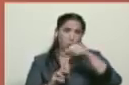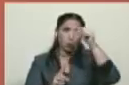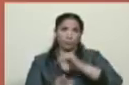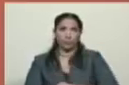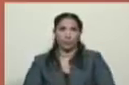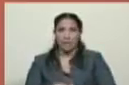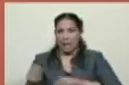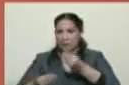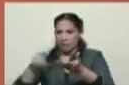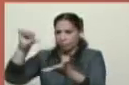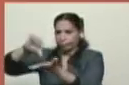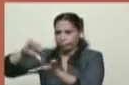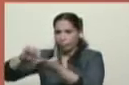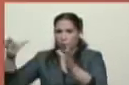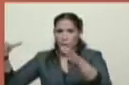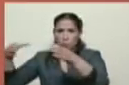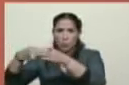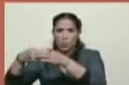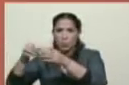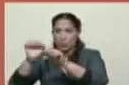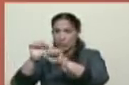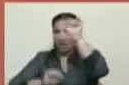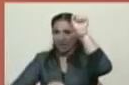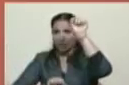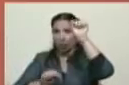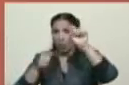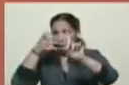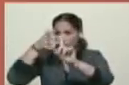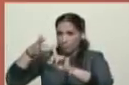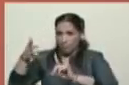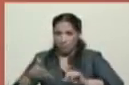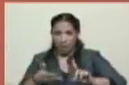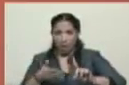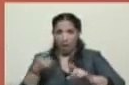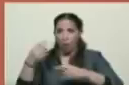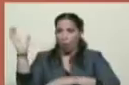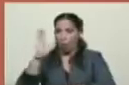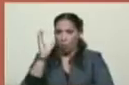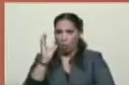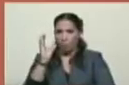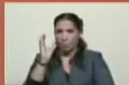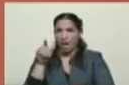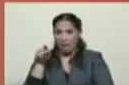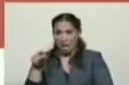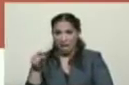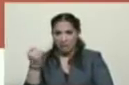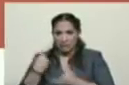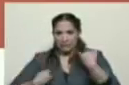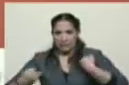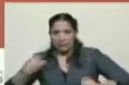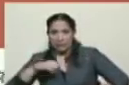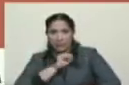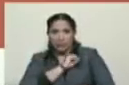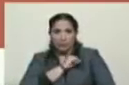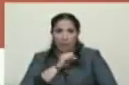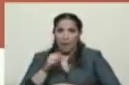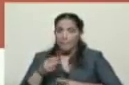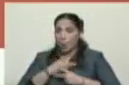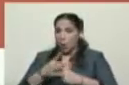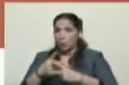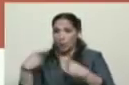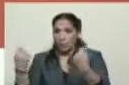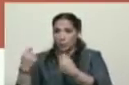terroristas entrenadas en San Cristóbal y entrenadas en Cúcuta. Se acobardaron las células de voluntad popular, dejaron solo